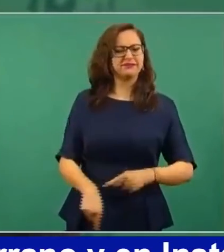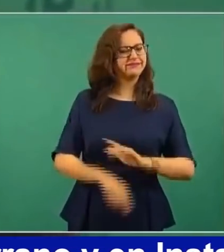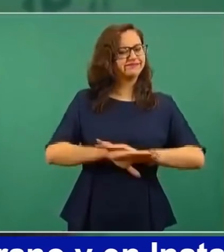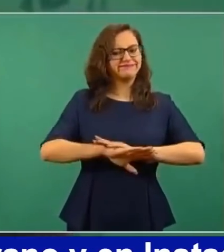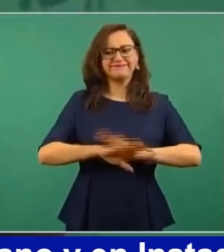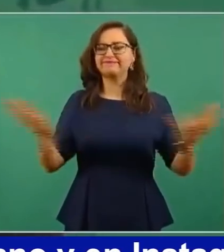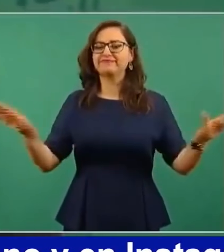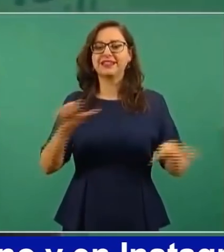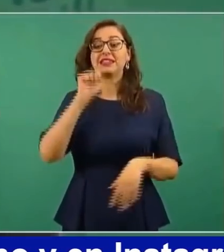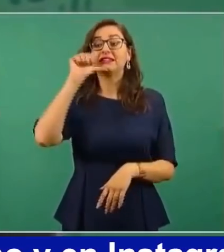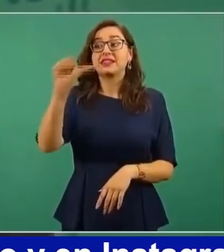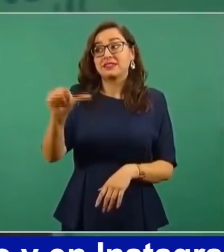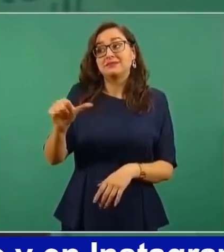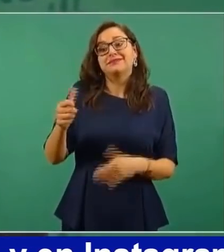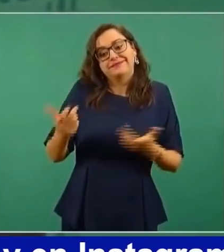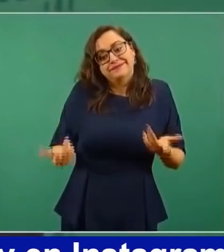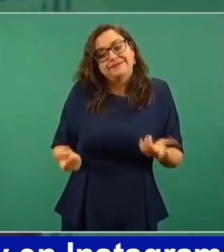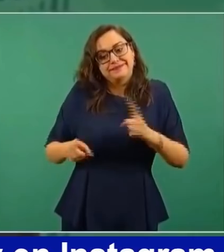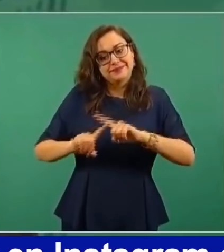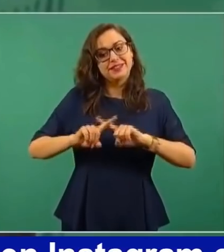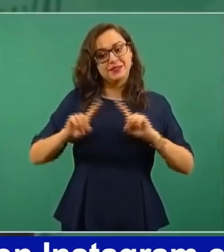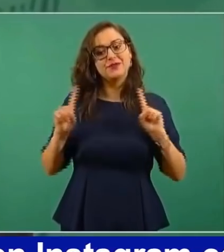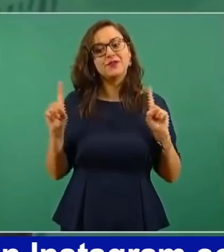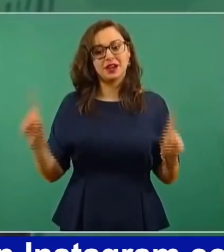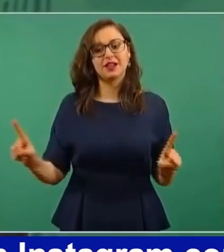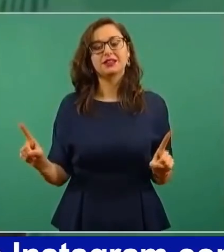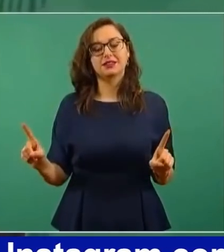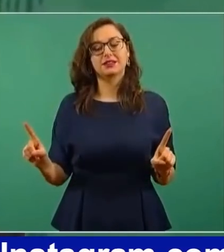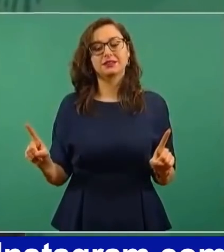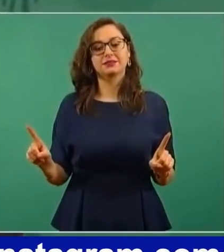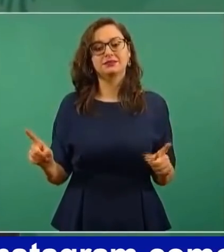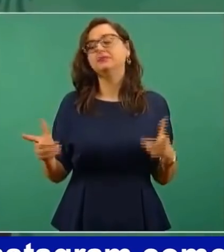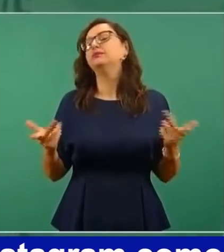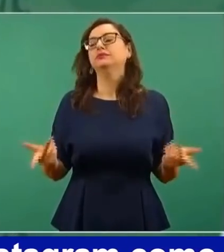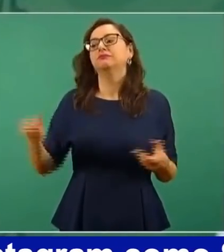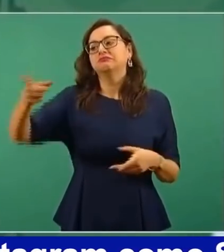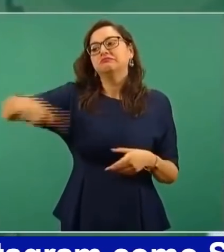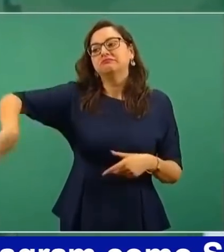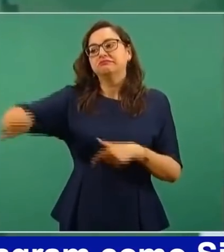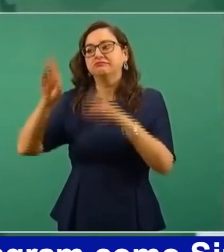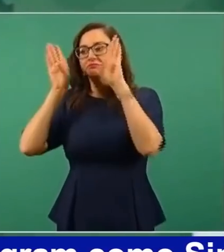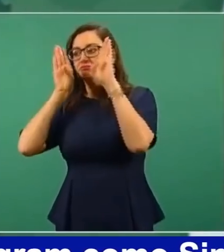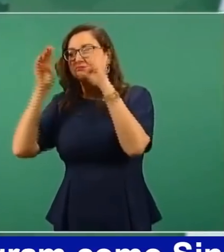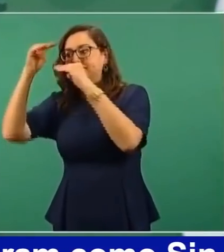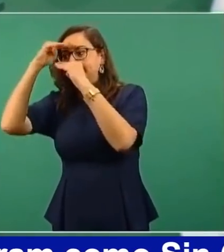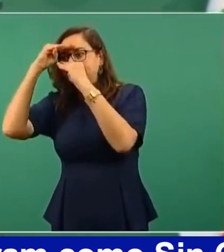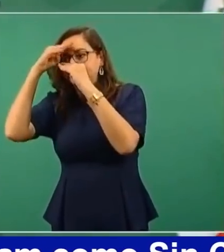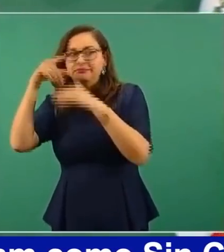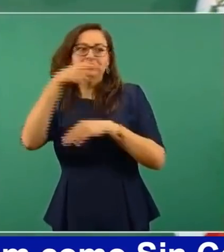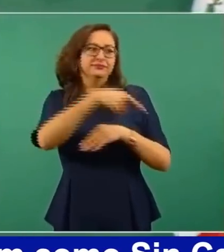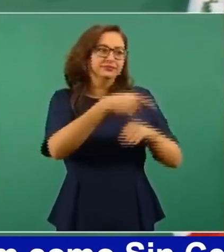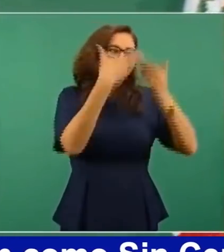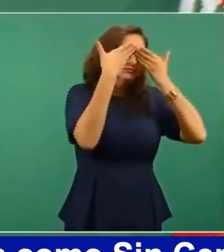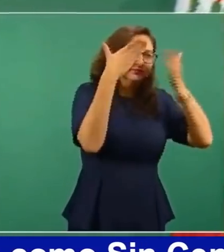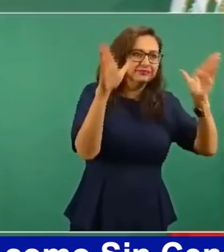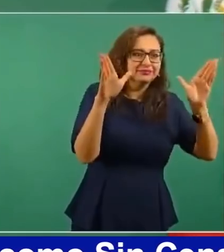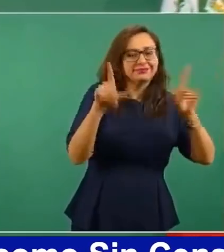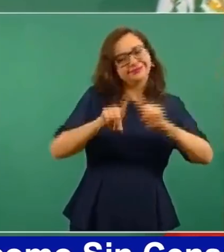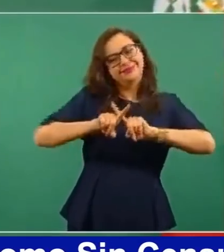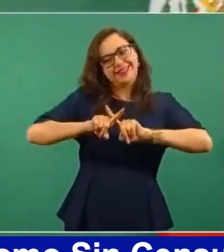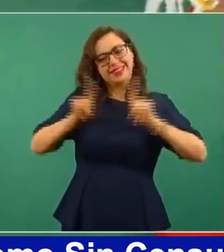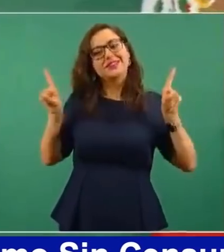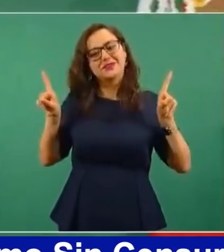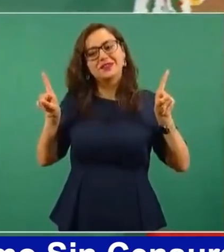Esa también es una diferencia entre el pensamiento conservador y el pensamiento liberal. los